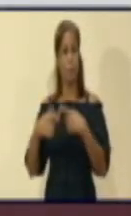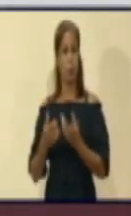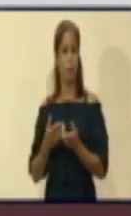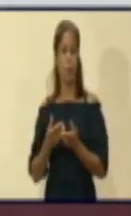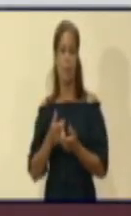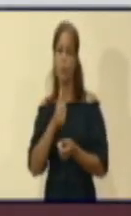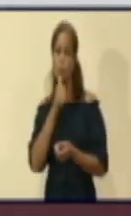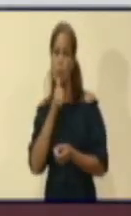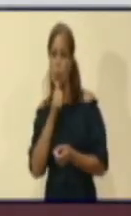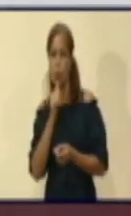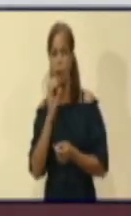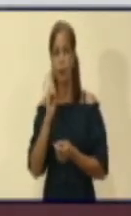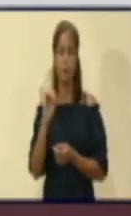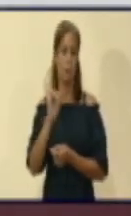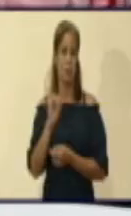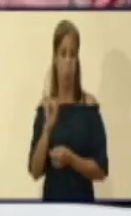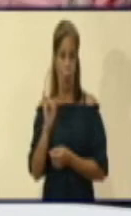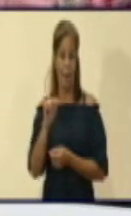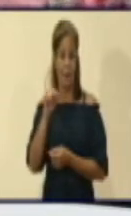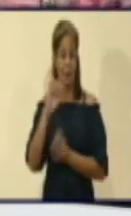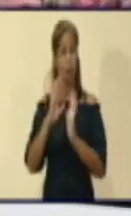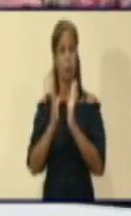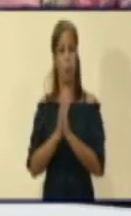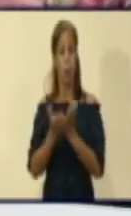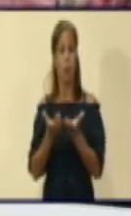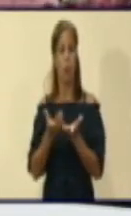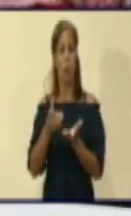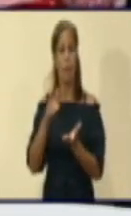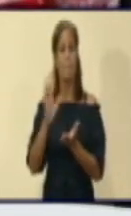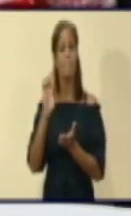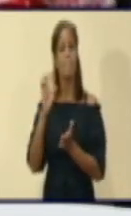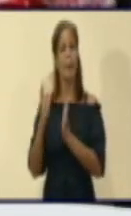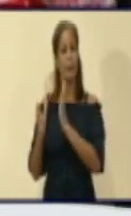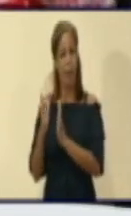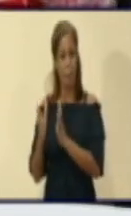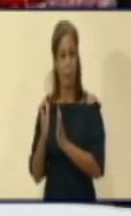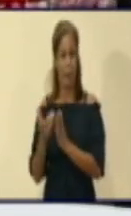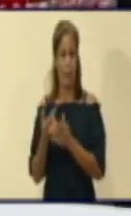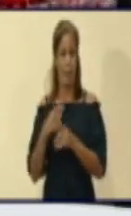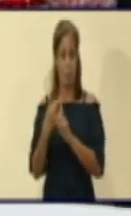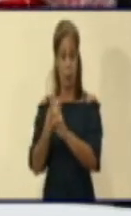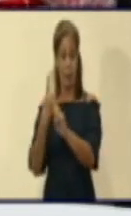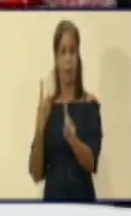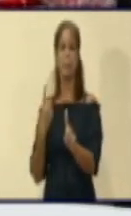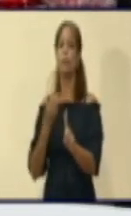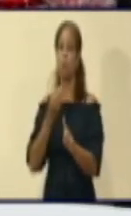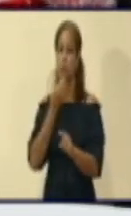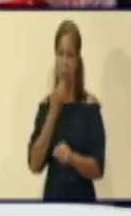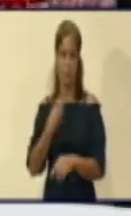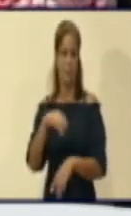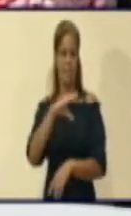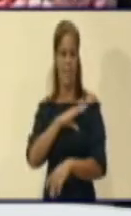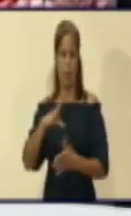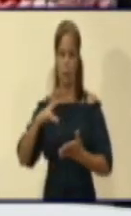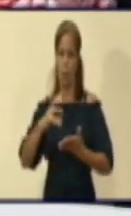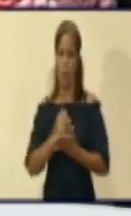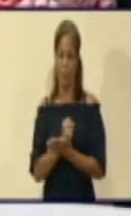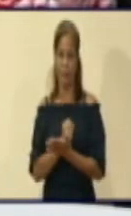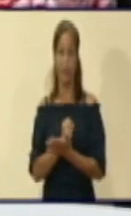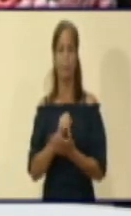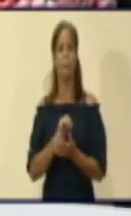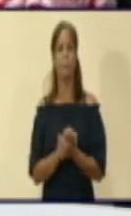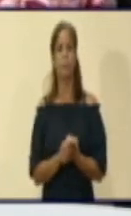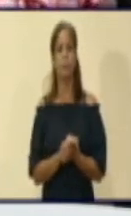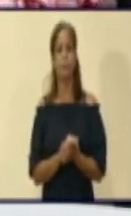prescriba, va a recibir durante ese periodo de aislamiento el 100% de su salario. Se ratifica, bueno, la interrupción laboral,